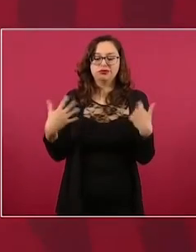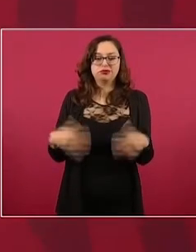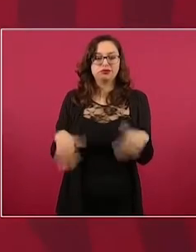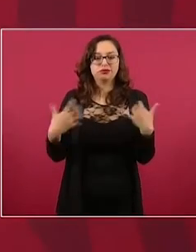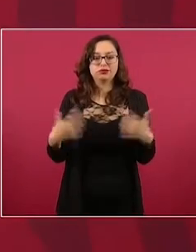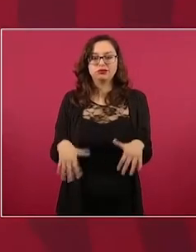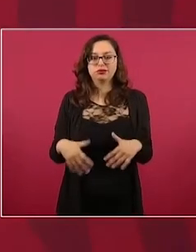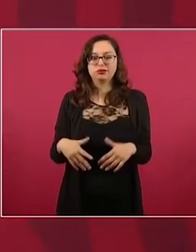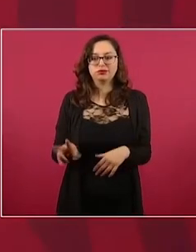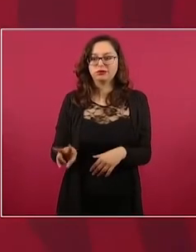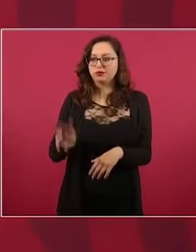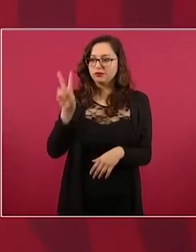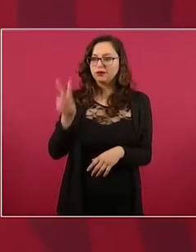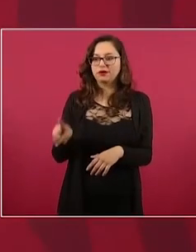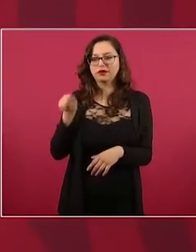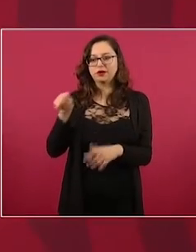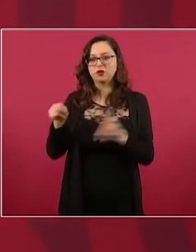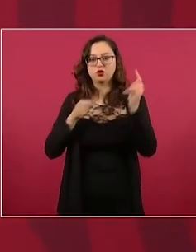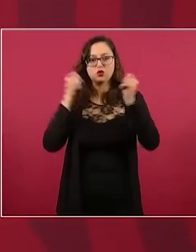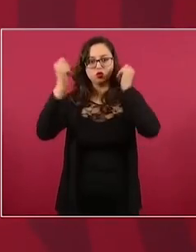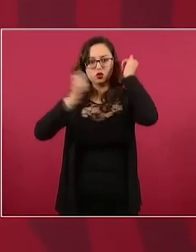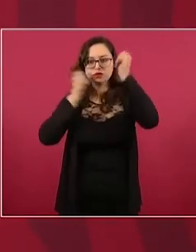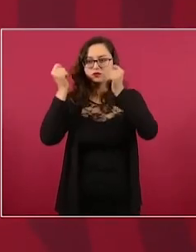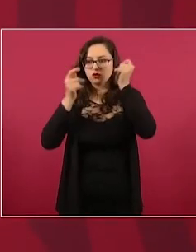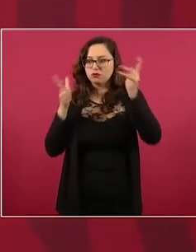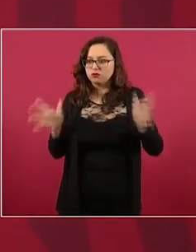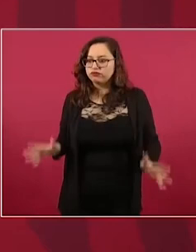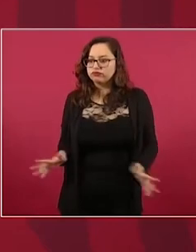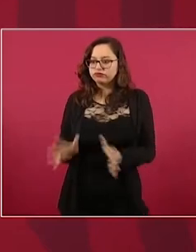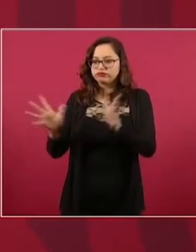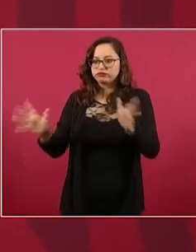le han dado trabajo a mucha gente